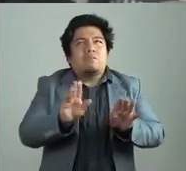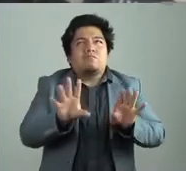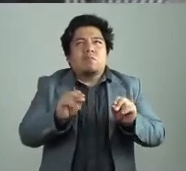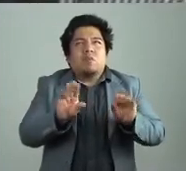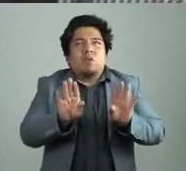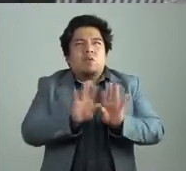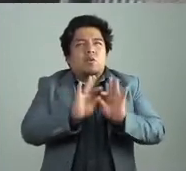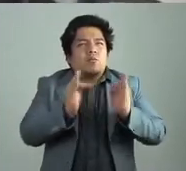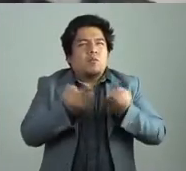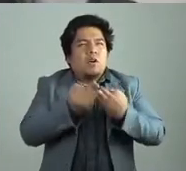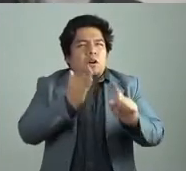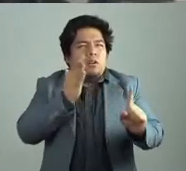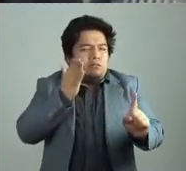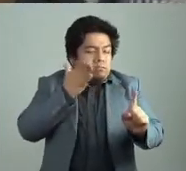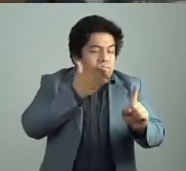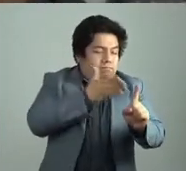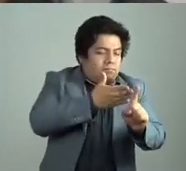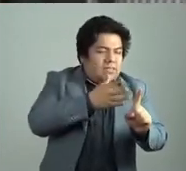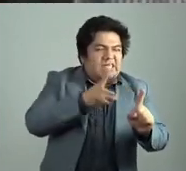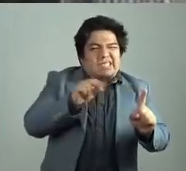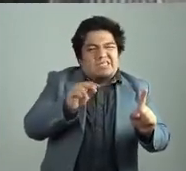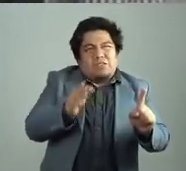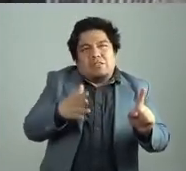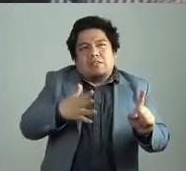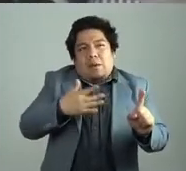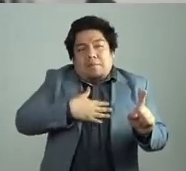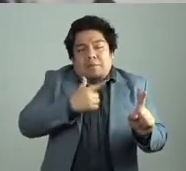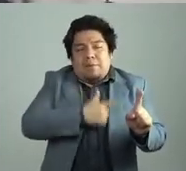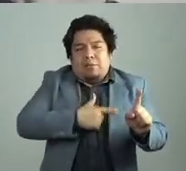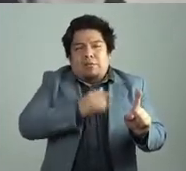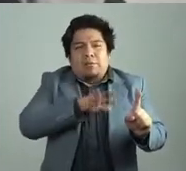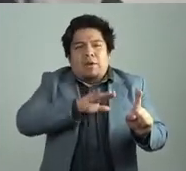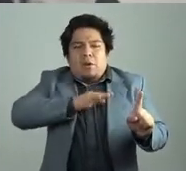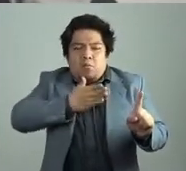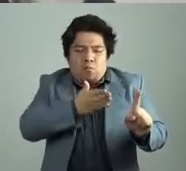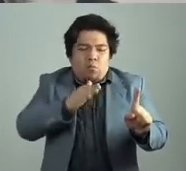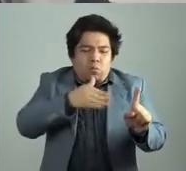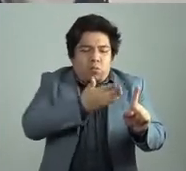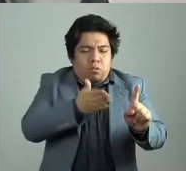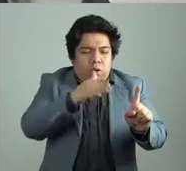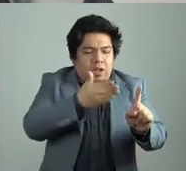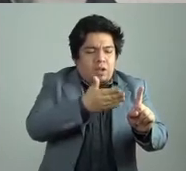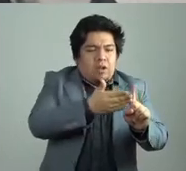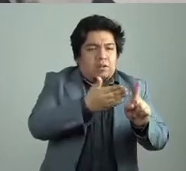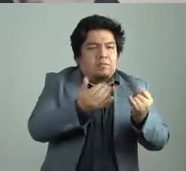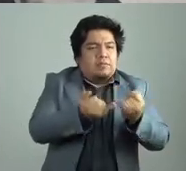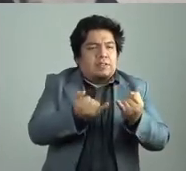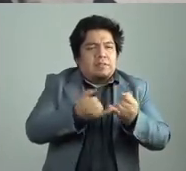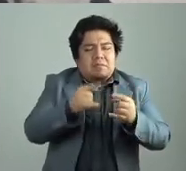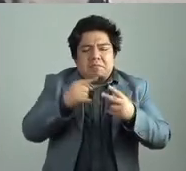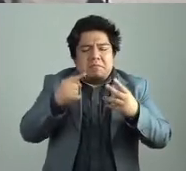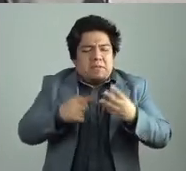más medios, ¿no? Periodismo es uno de ellos, la crónica, la crónica periodística, etcétera, ¿no? Entonces, para mí es